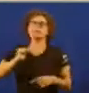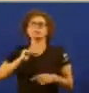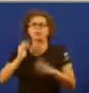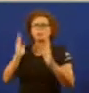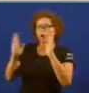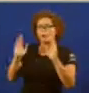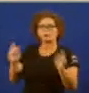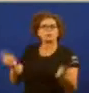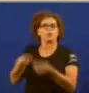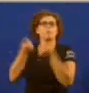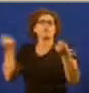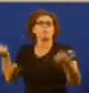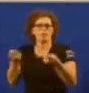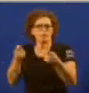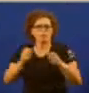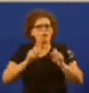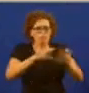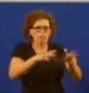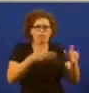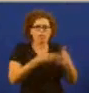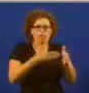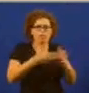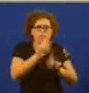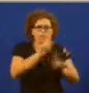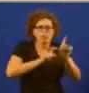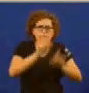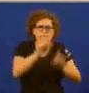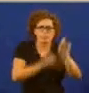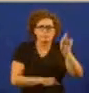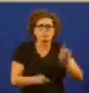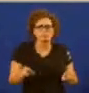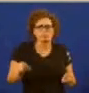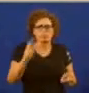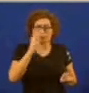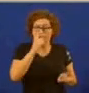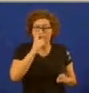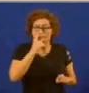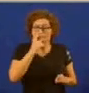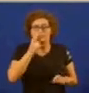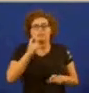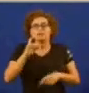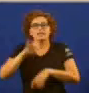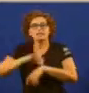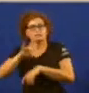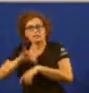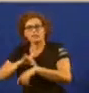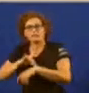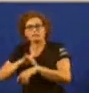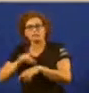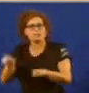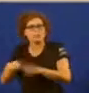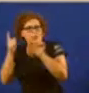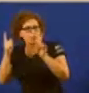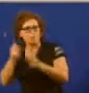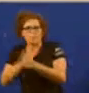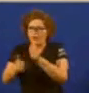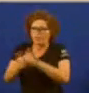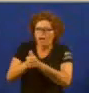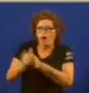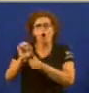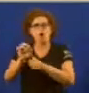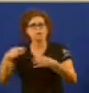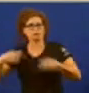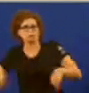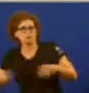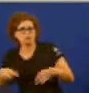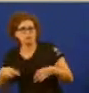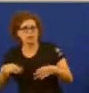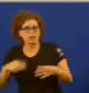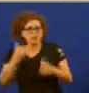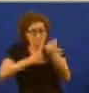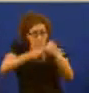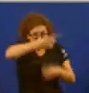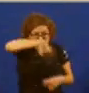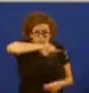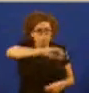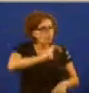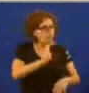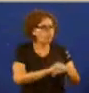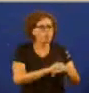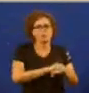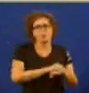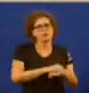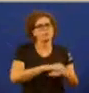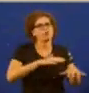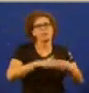por recortes nas cuestións importantes para a vida da xente que sí nas medicinas nas pensións na escola pública e na dependencia